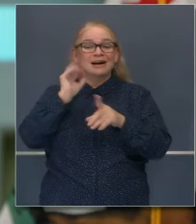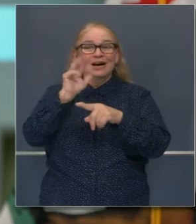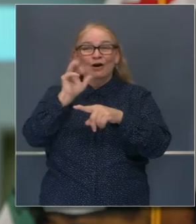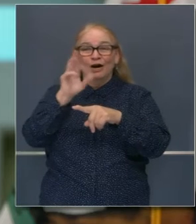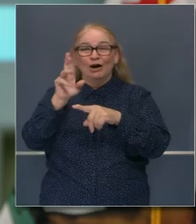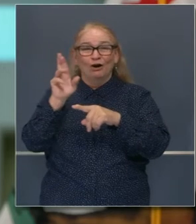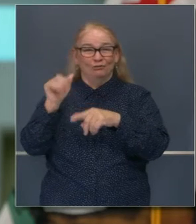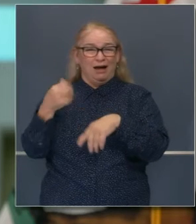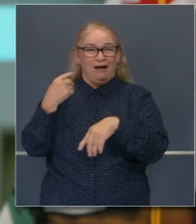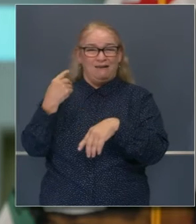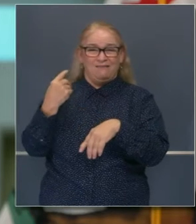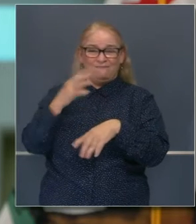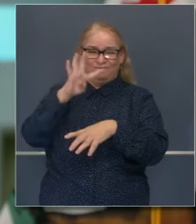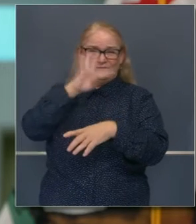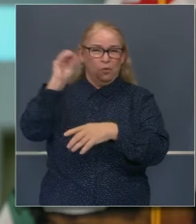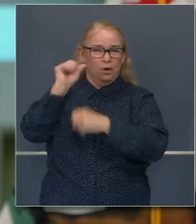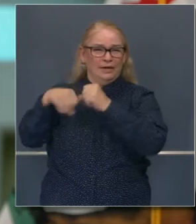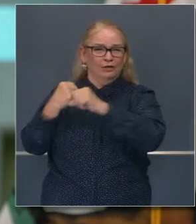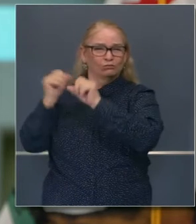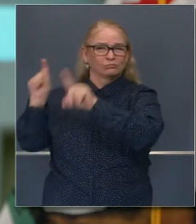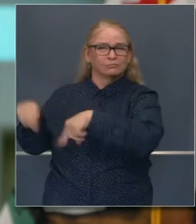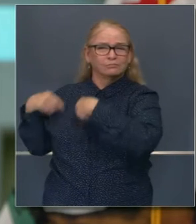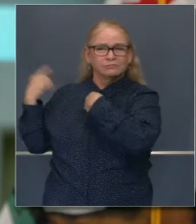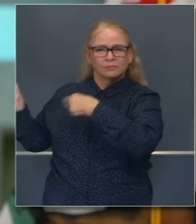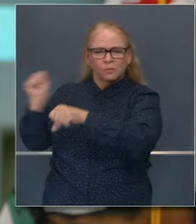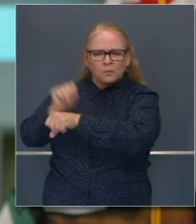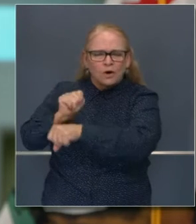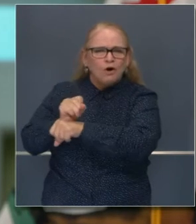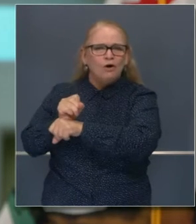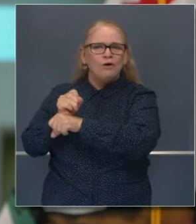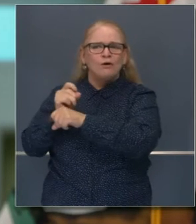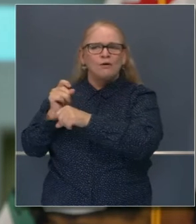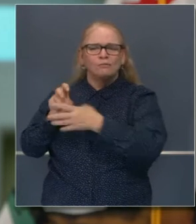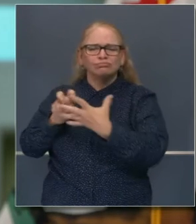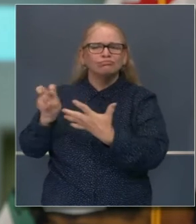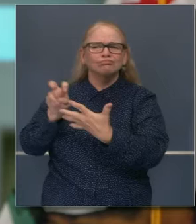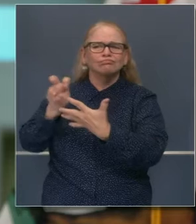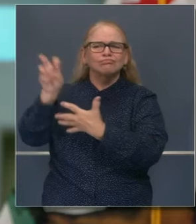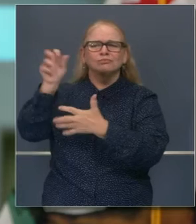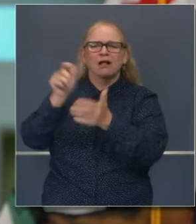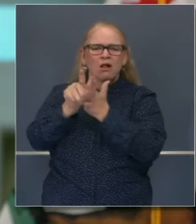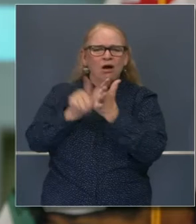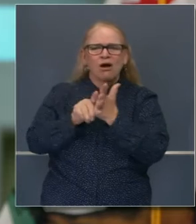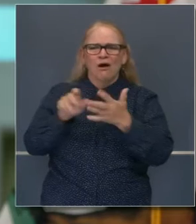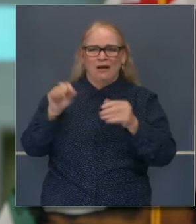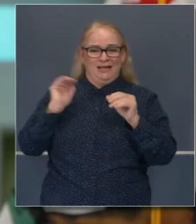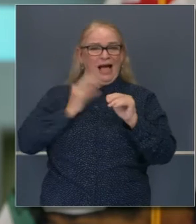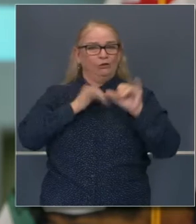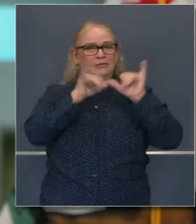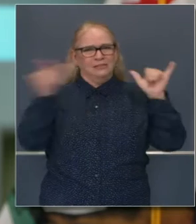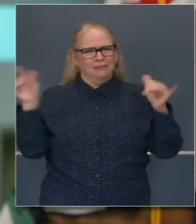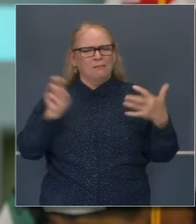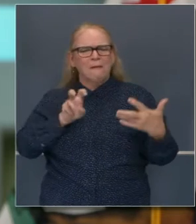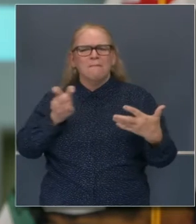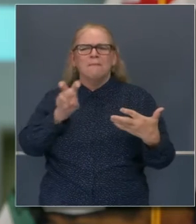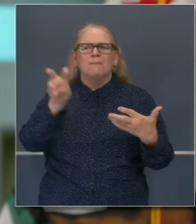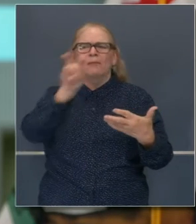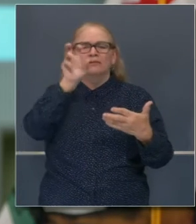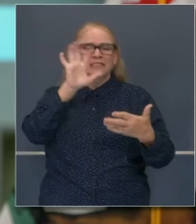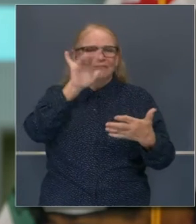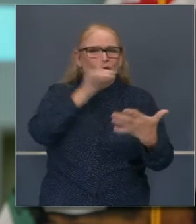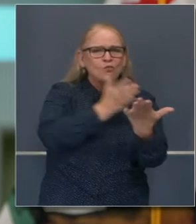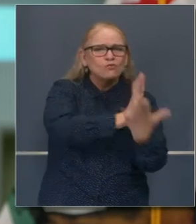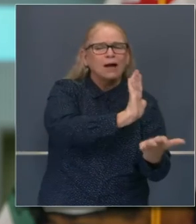de más de cuatro décadas, el juez Jenkins ha trabajado en todos los niveles de nuestro sistema legal, como abogado de derechos